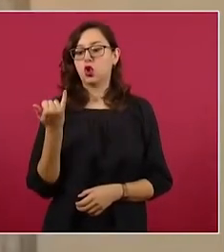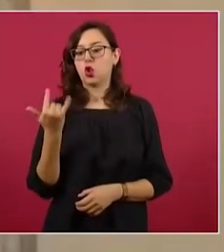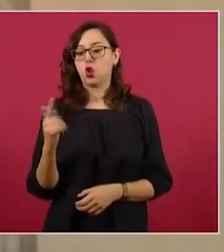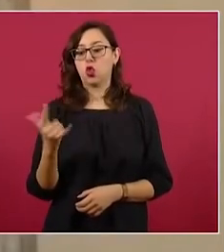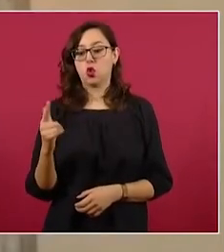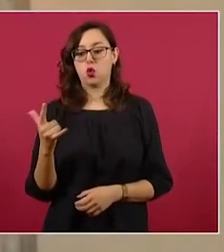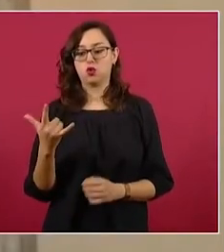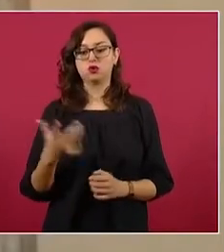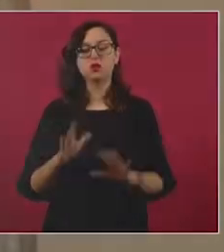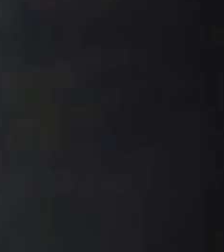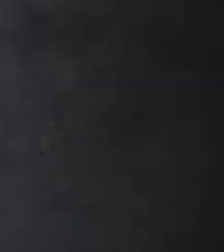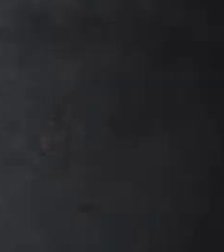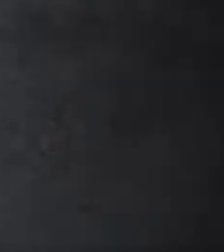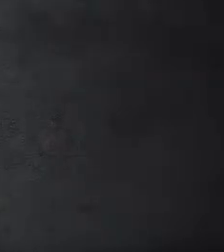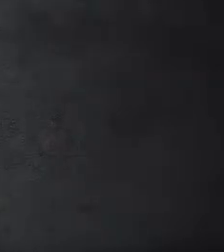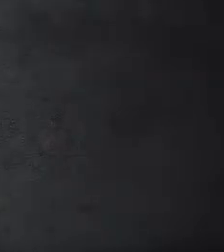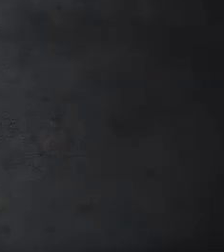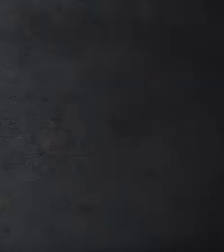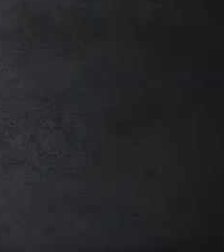estas 12 personas.